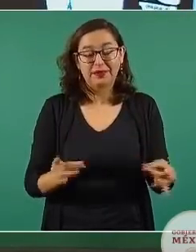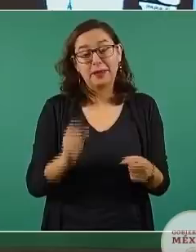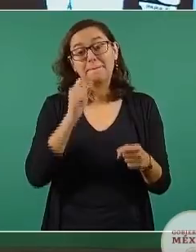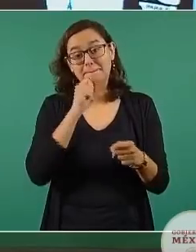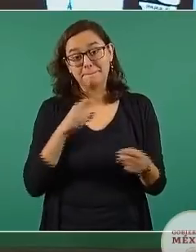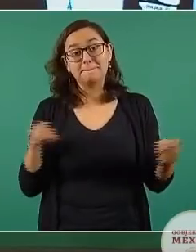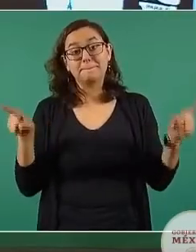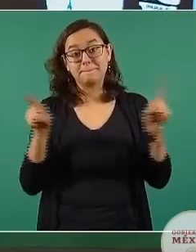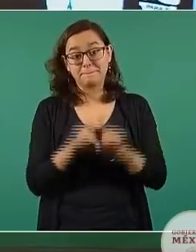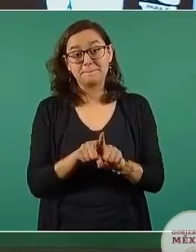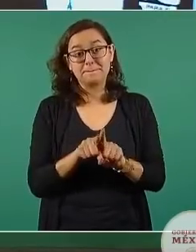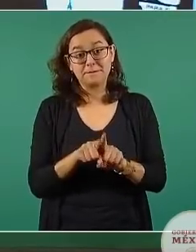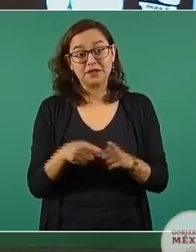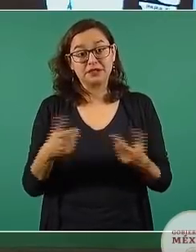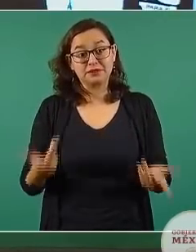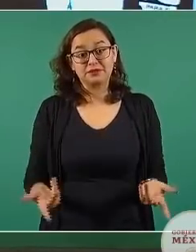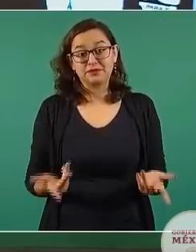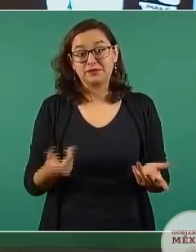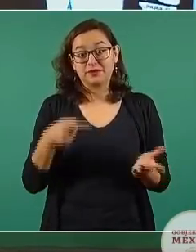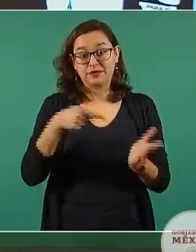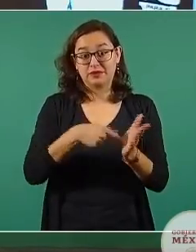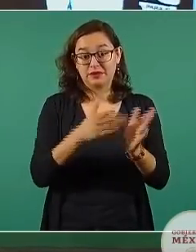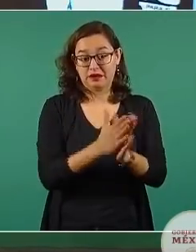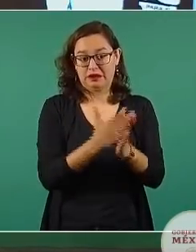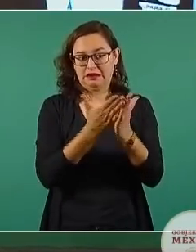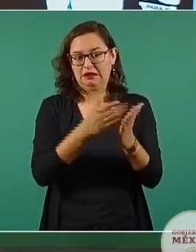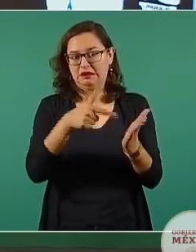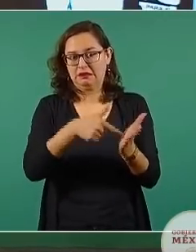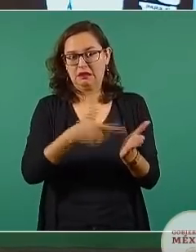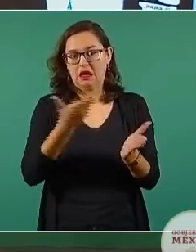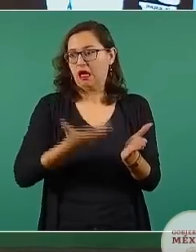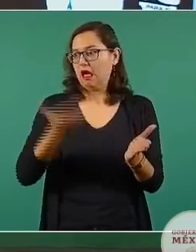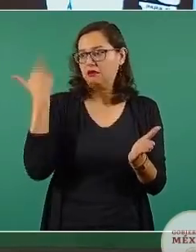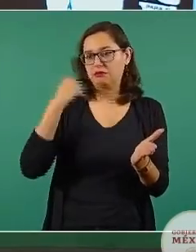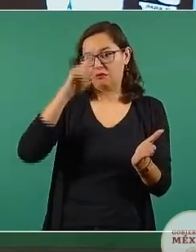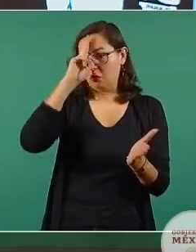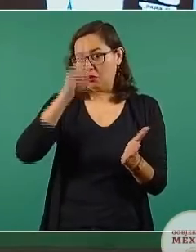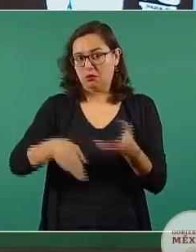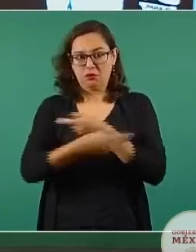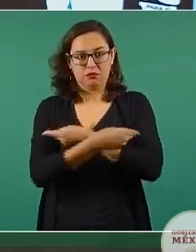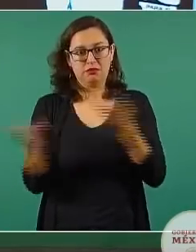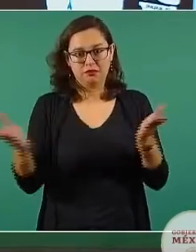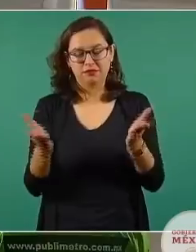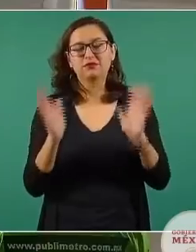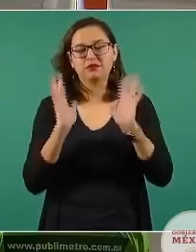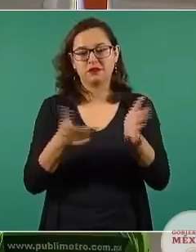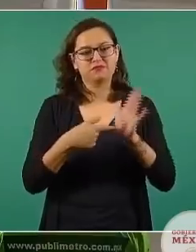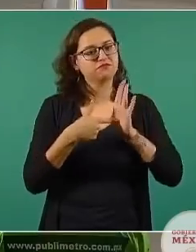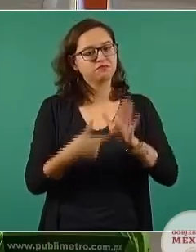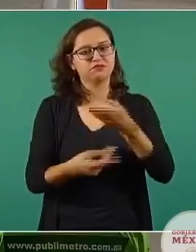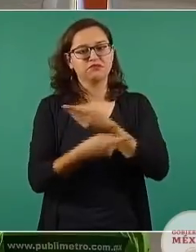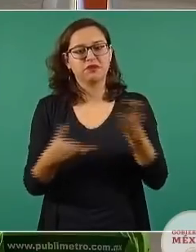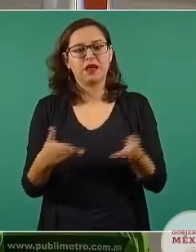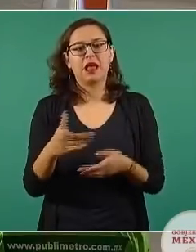el libro más censurado, La historia de México, La sombra del caudillo, de Martín Luis Guzmán. Bueno, esa es la colección.